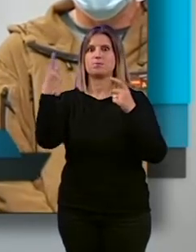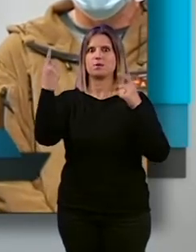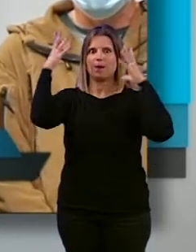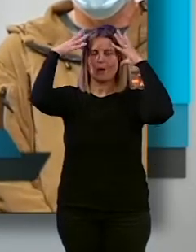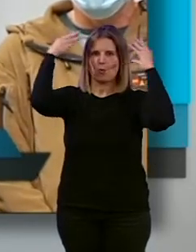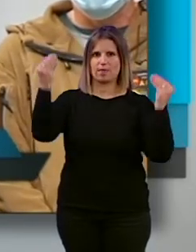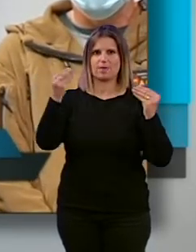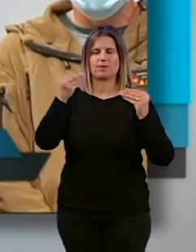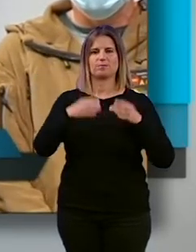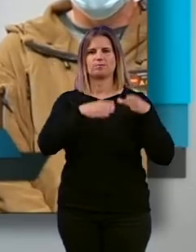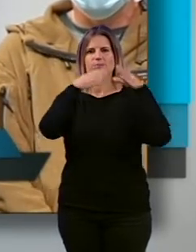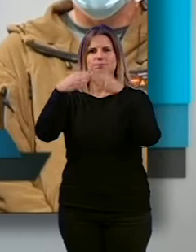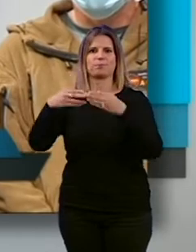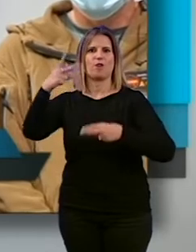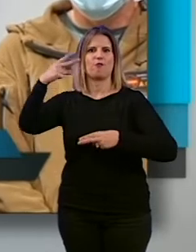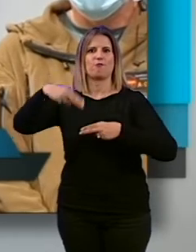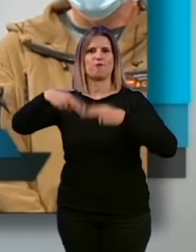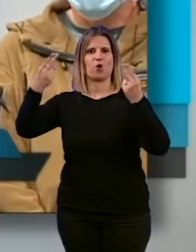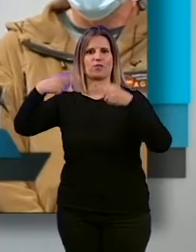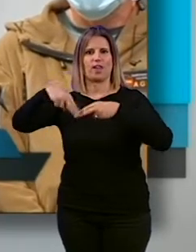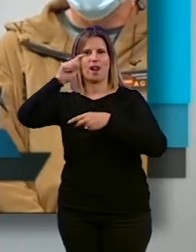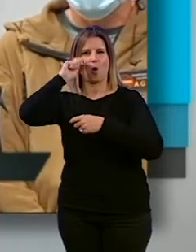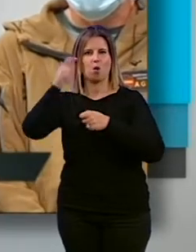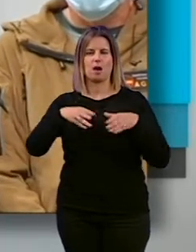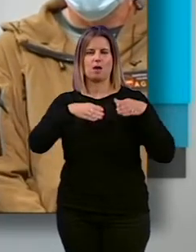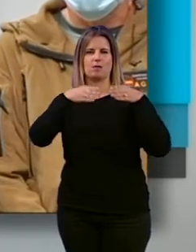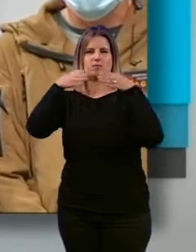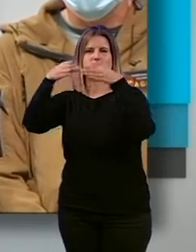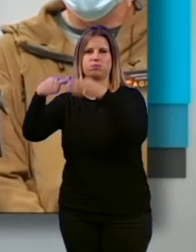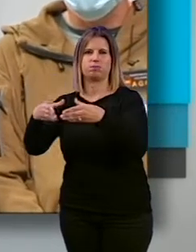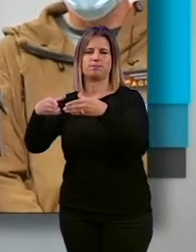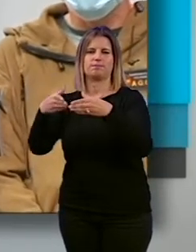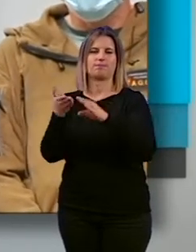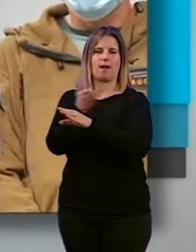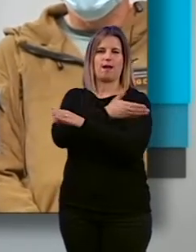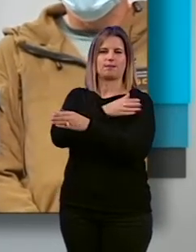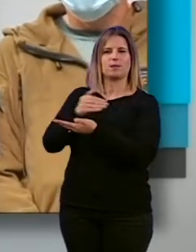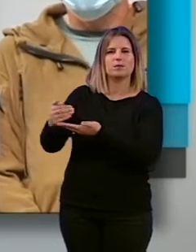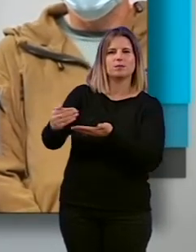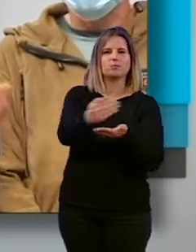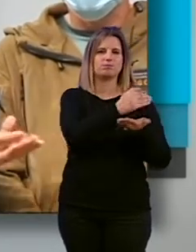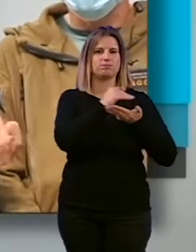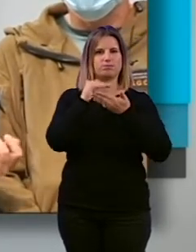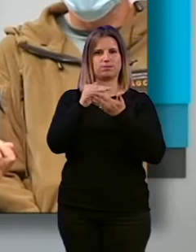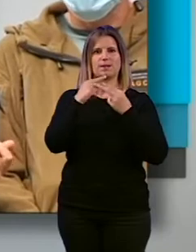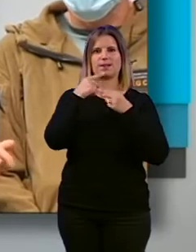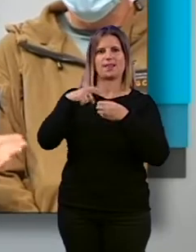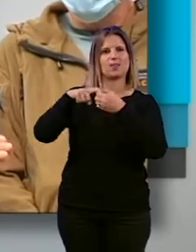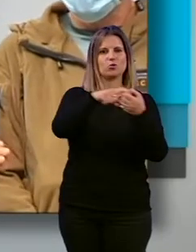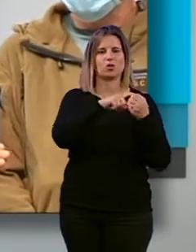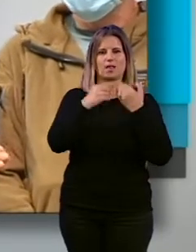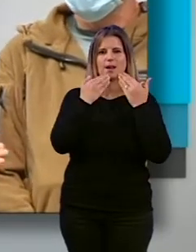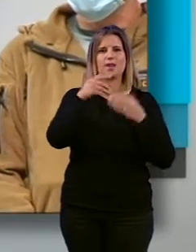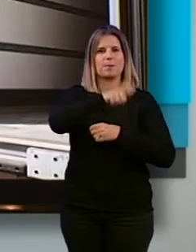que se puso en marcha que llegó a la frontera con Ucrania, que llevaron lo que se había recogido gracias a la solidaridad de muchos granadinos y que especialmente lo había